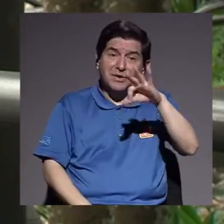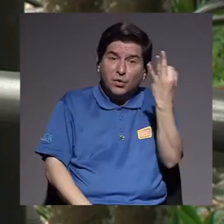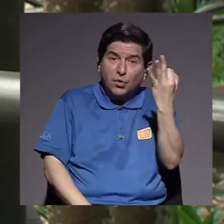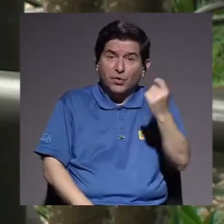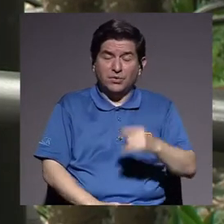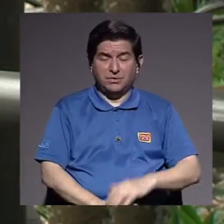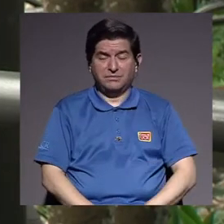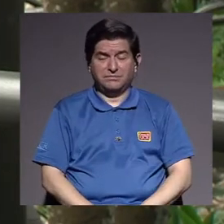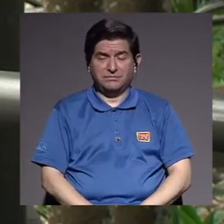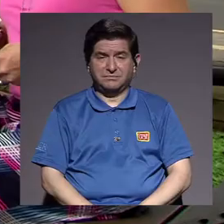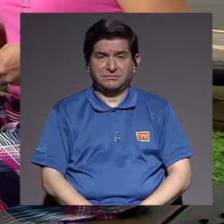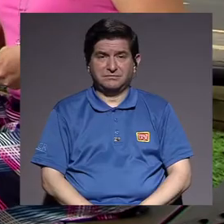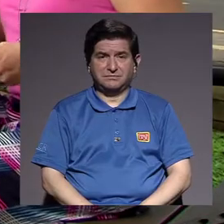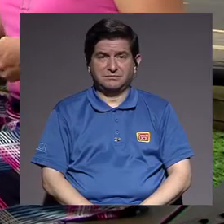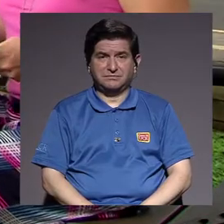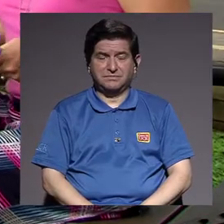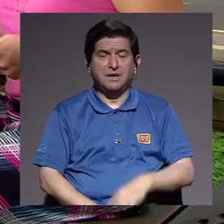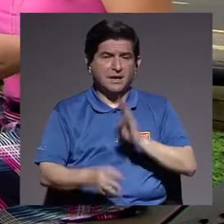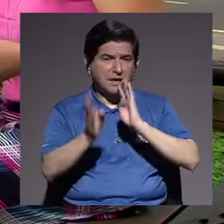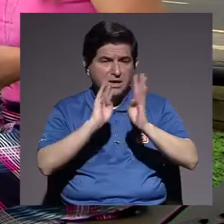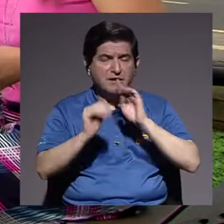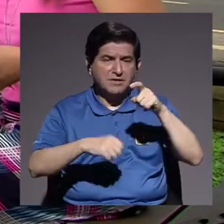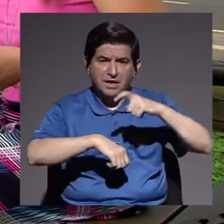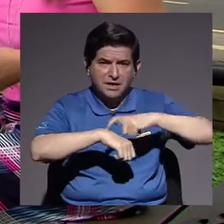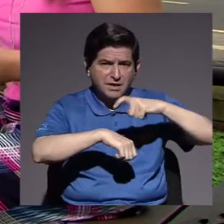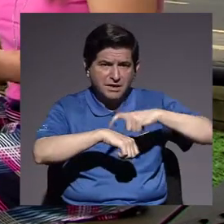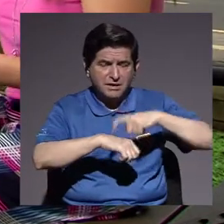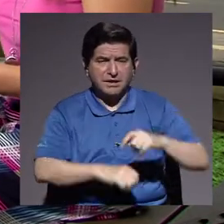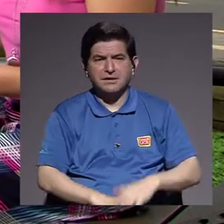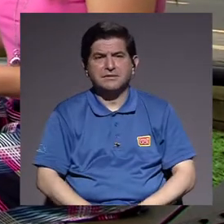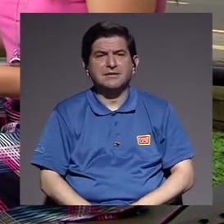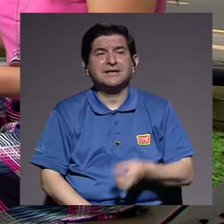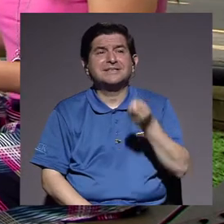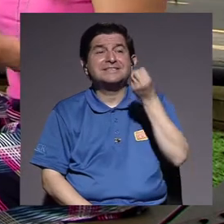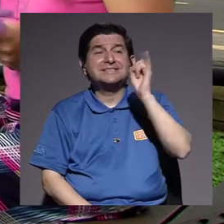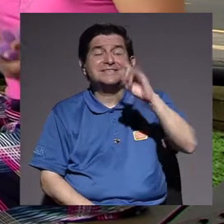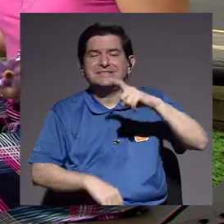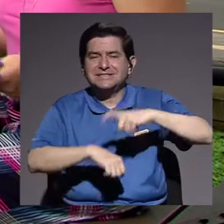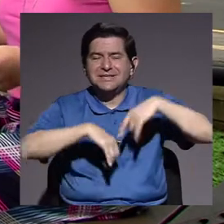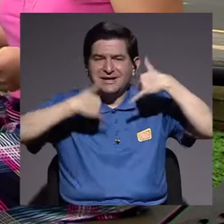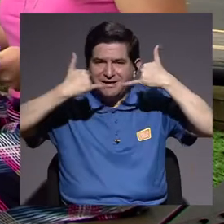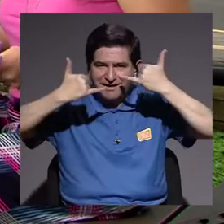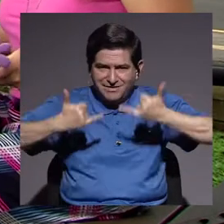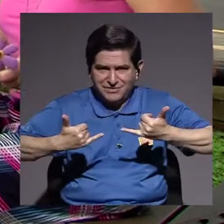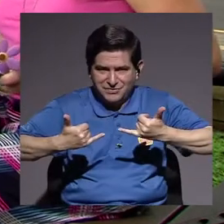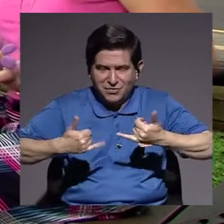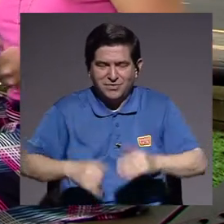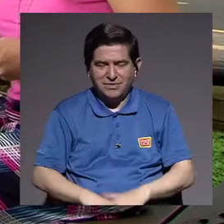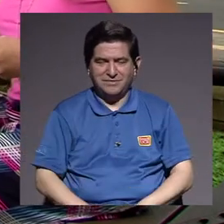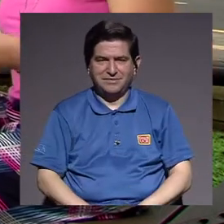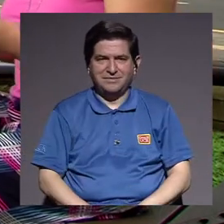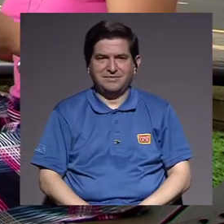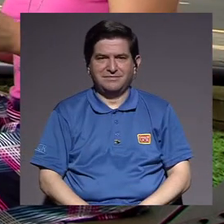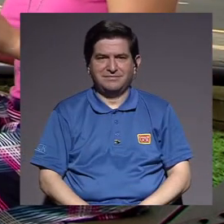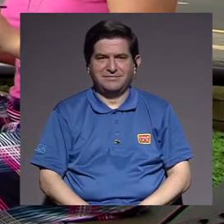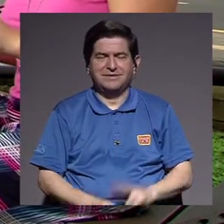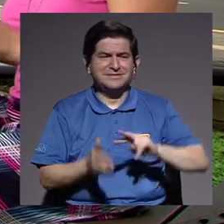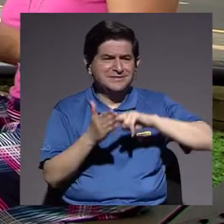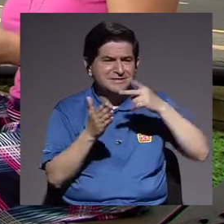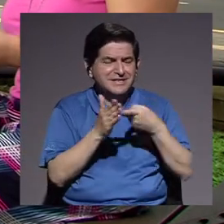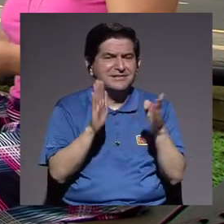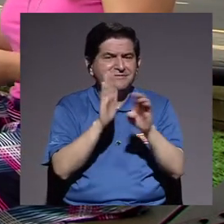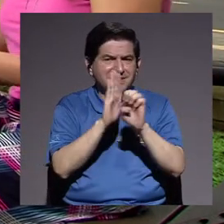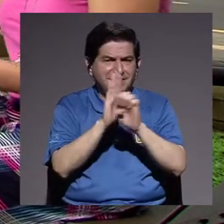manera. mejor manera, claro. ¿Verdad? Y conversábamos entonces si este momento en el que estamos viviendo, pues, es,